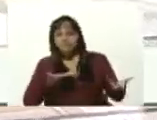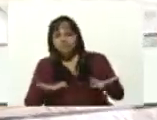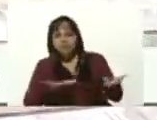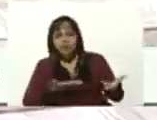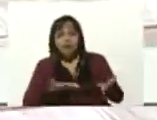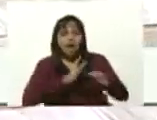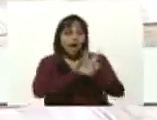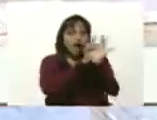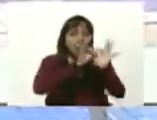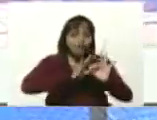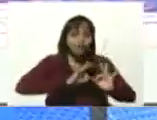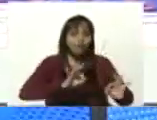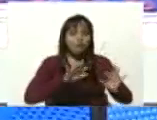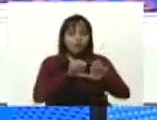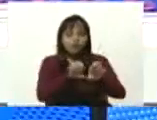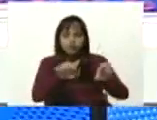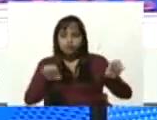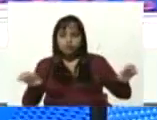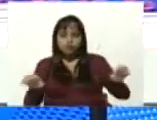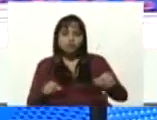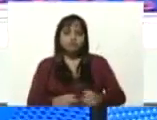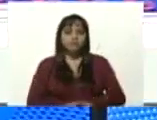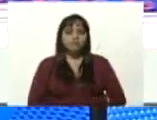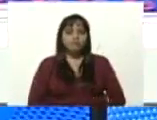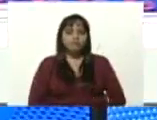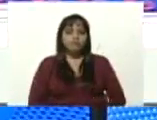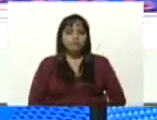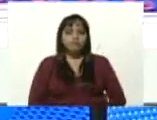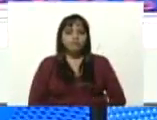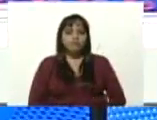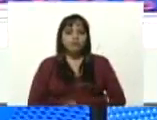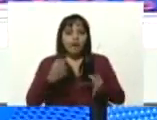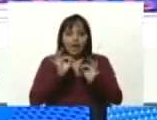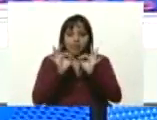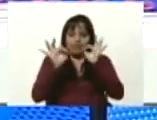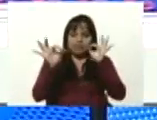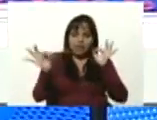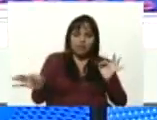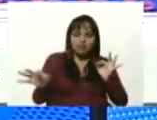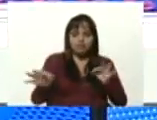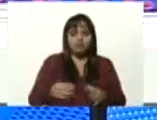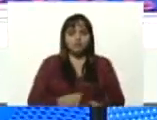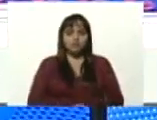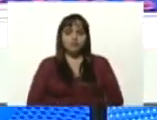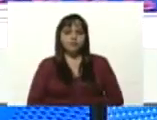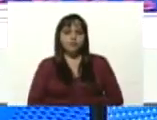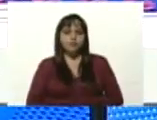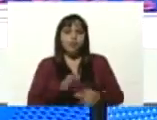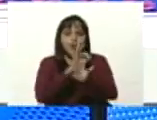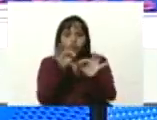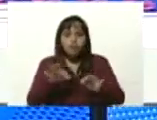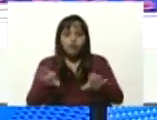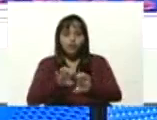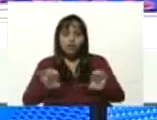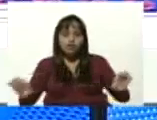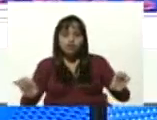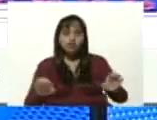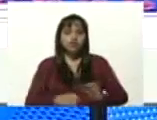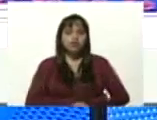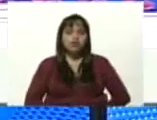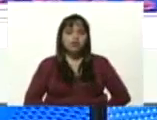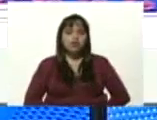métodos de educación de a distancia, con métodos de educación territorializada,